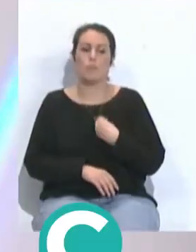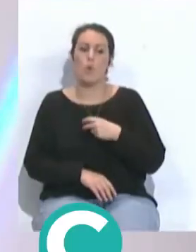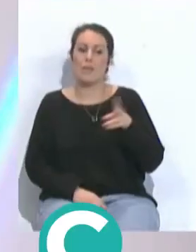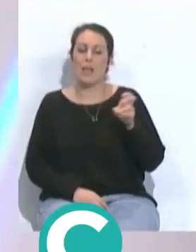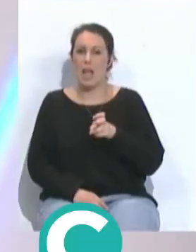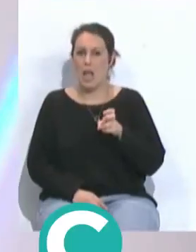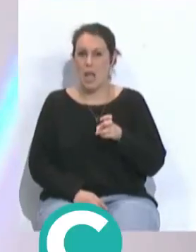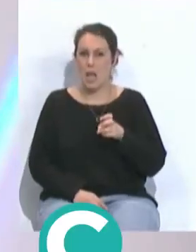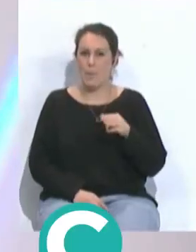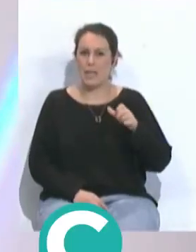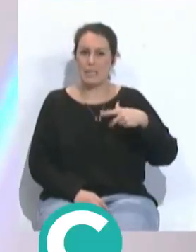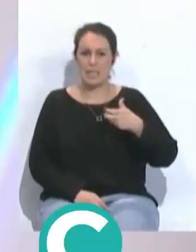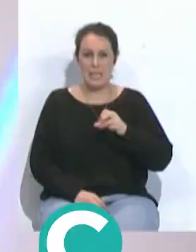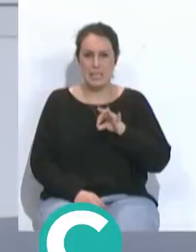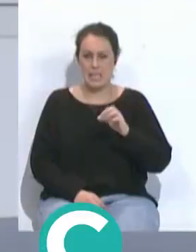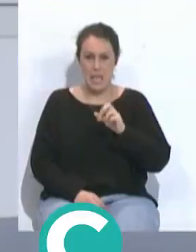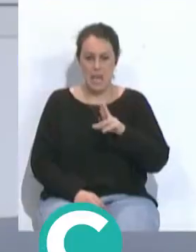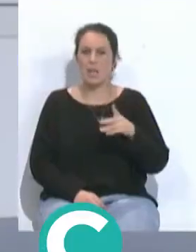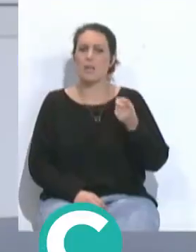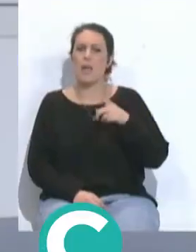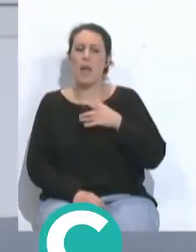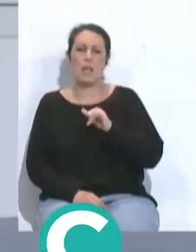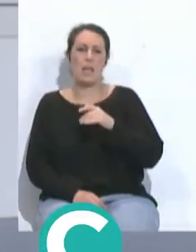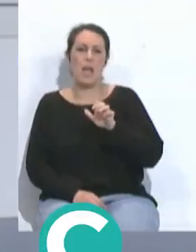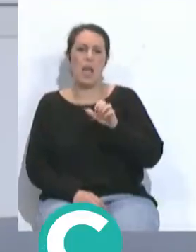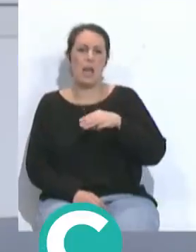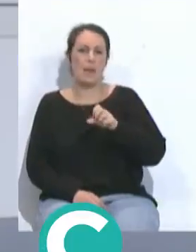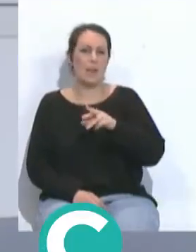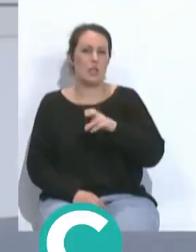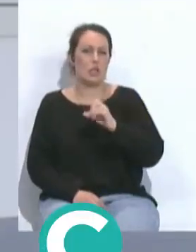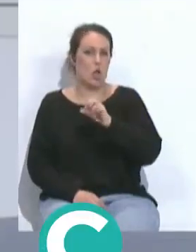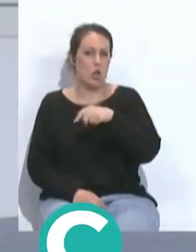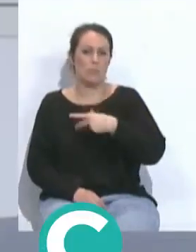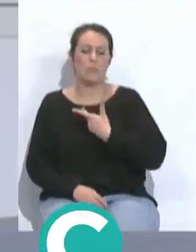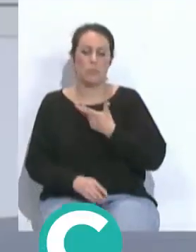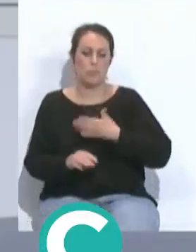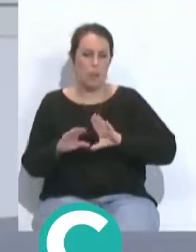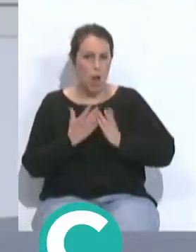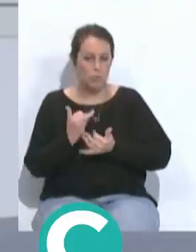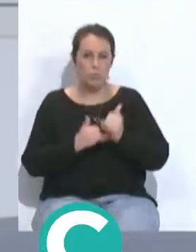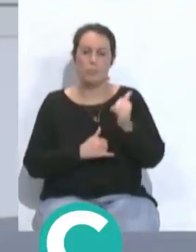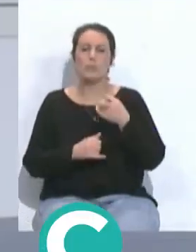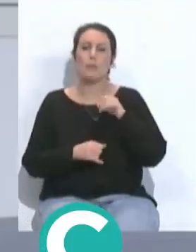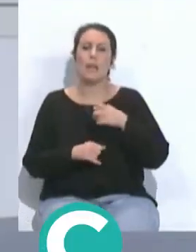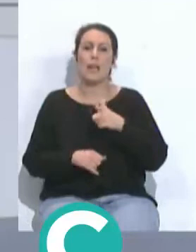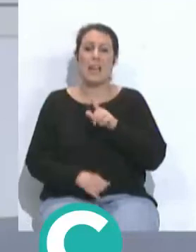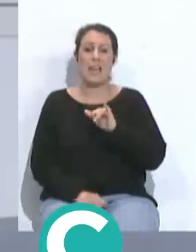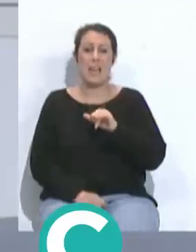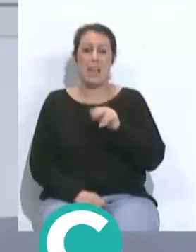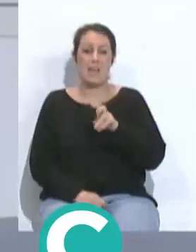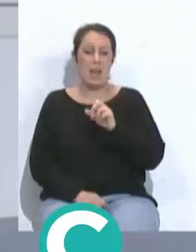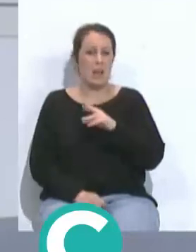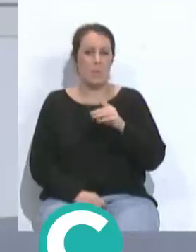viene también del City con Ederson también que tiene un golpeo de balón y sobre todo también el del Liverpool